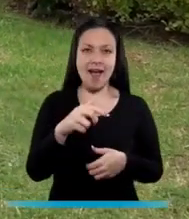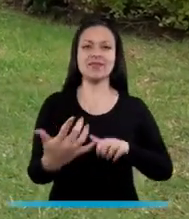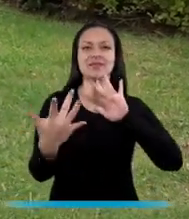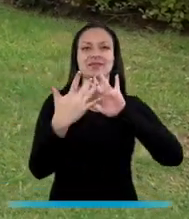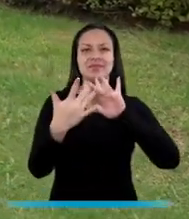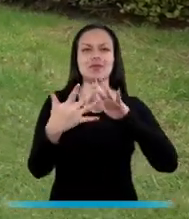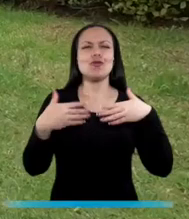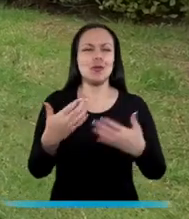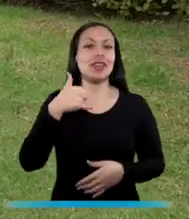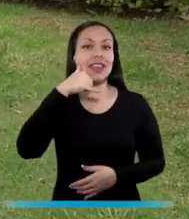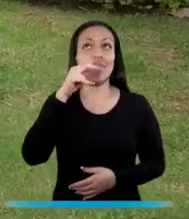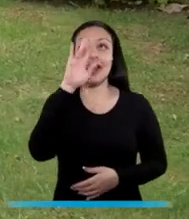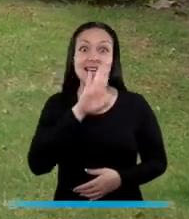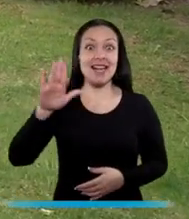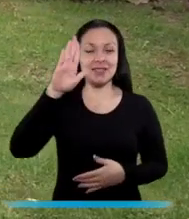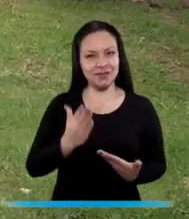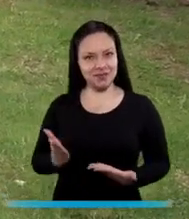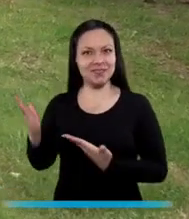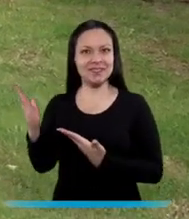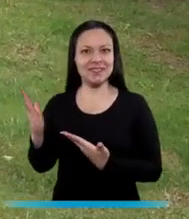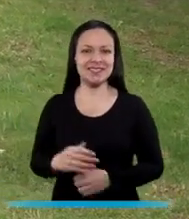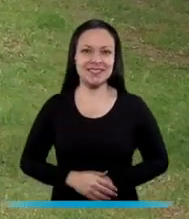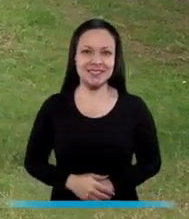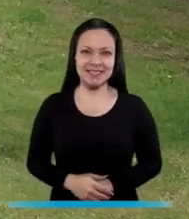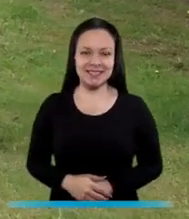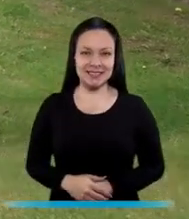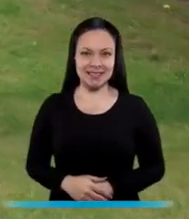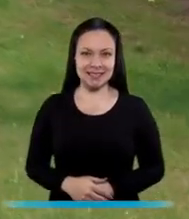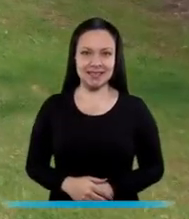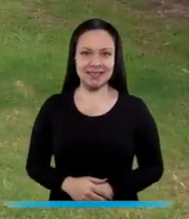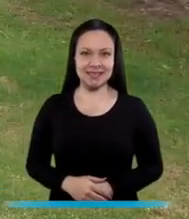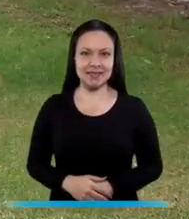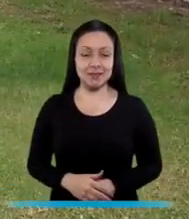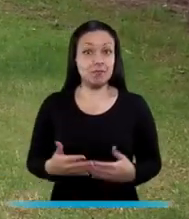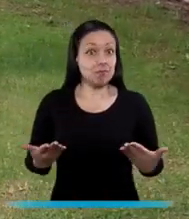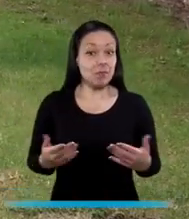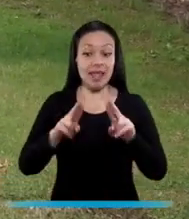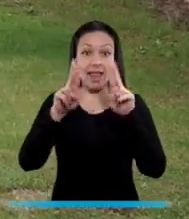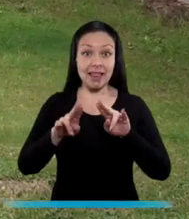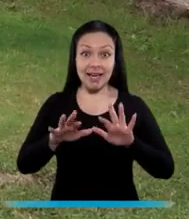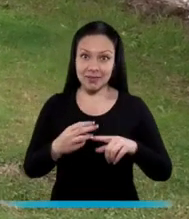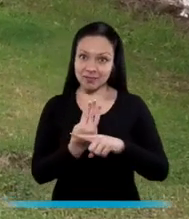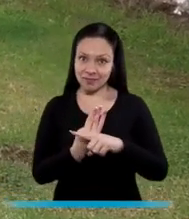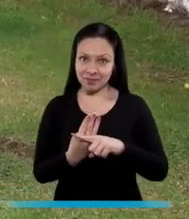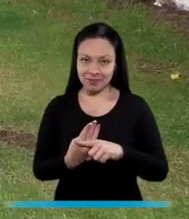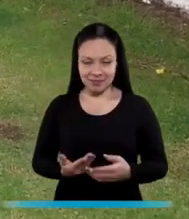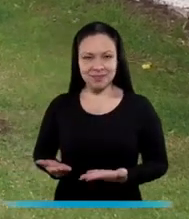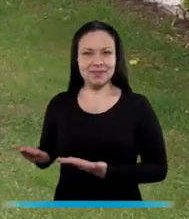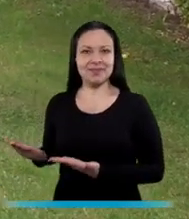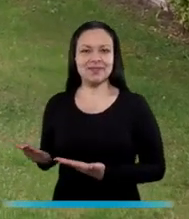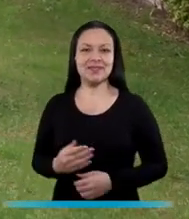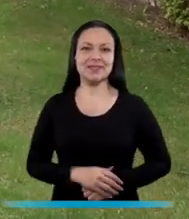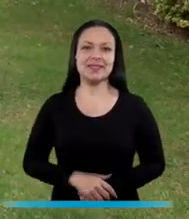pueden contactarnos a través de nuestra línea telefónica nacional 018000 940 808 o en nuestro sitio web en